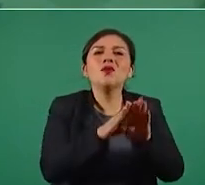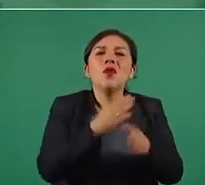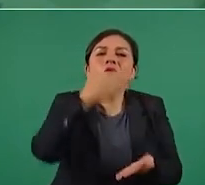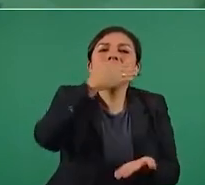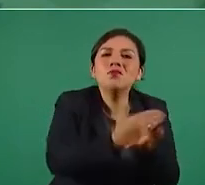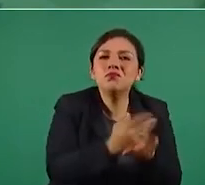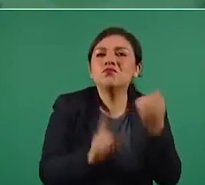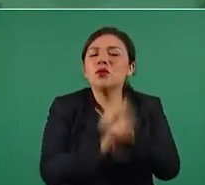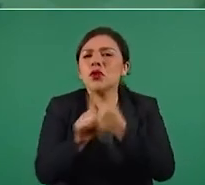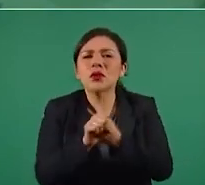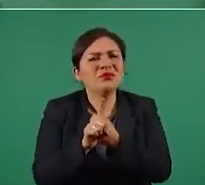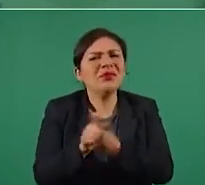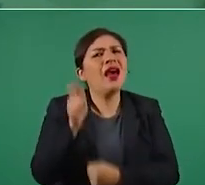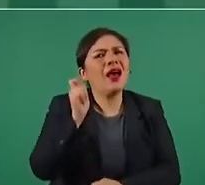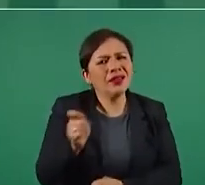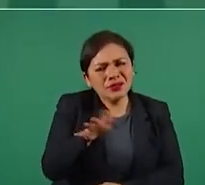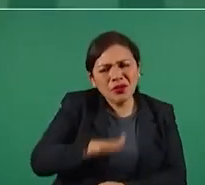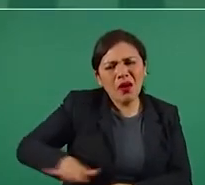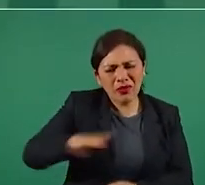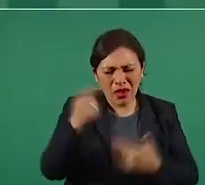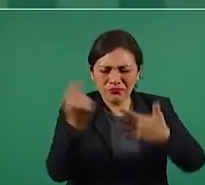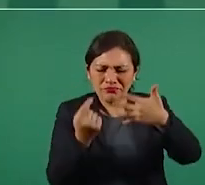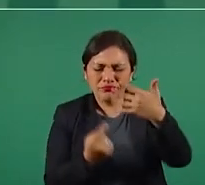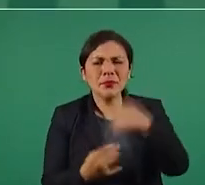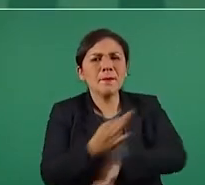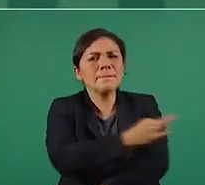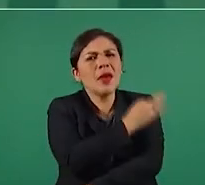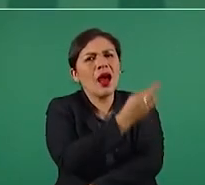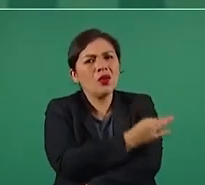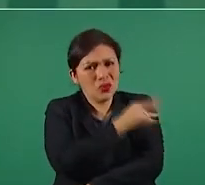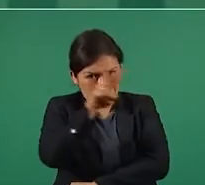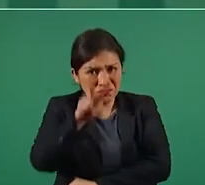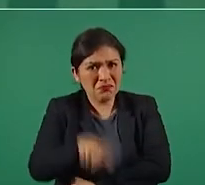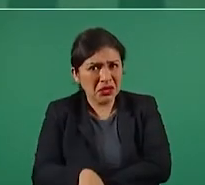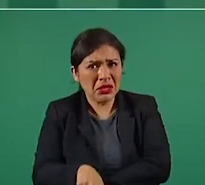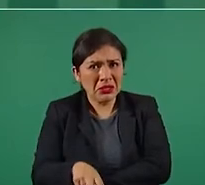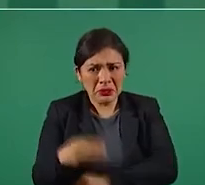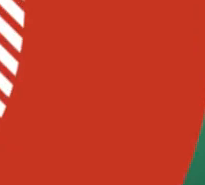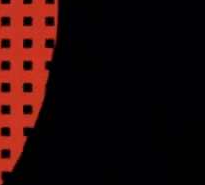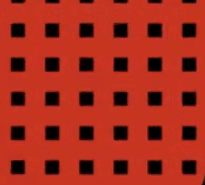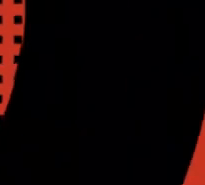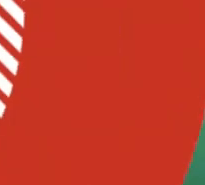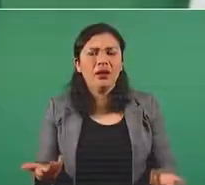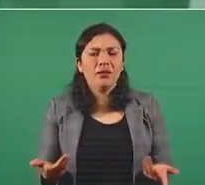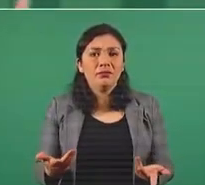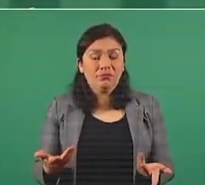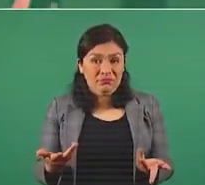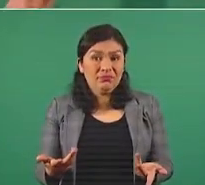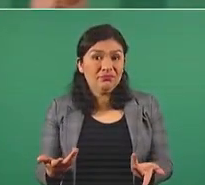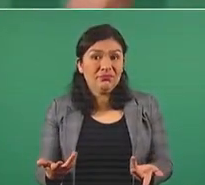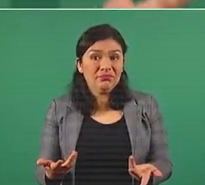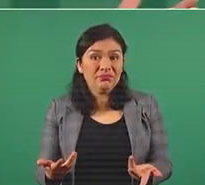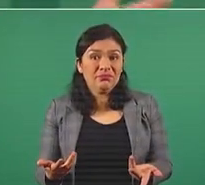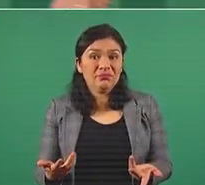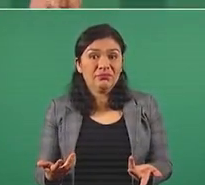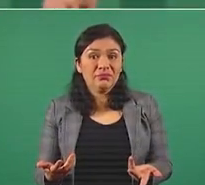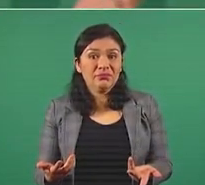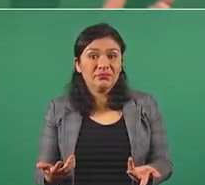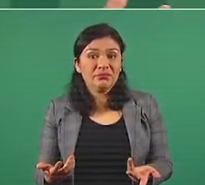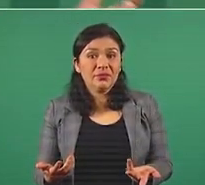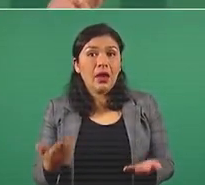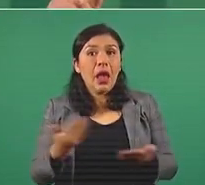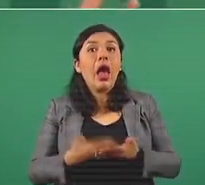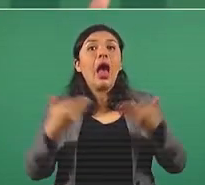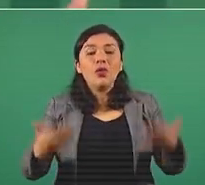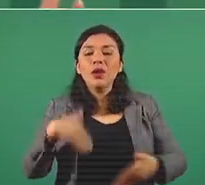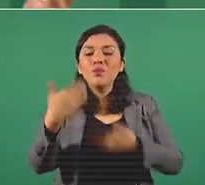vacunas que están demostrando su efectividad. Ahora que se va a llevar